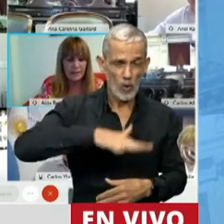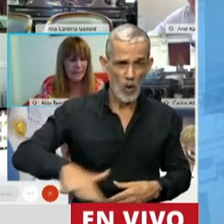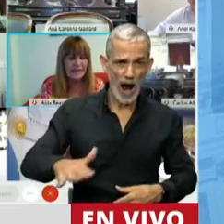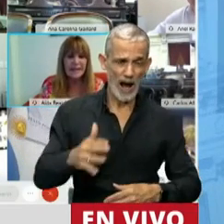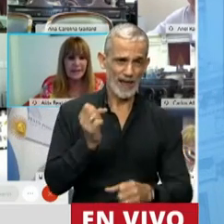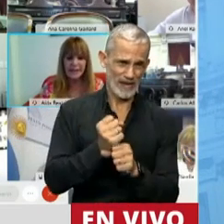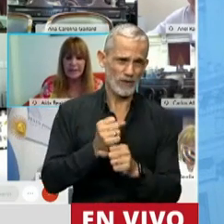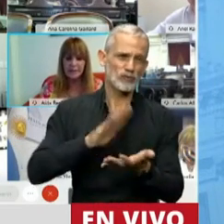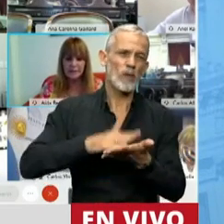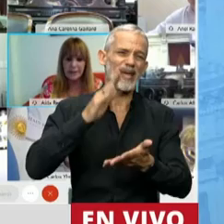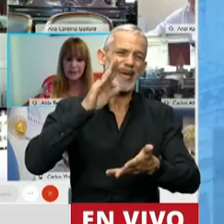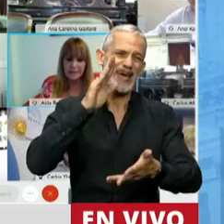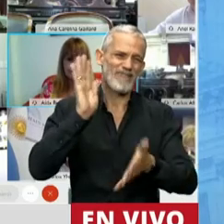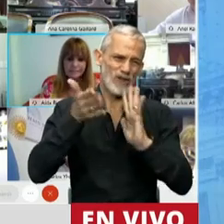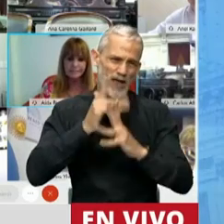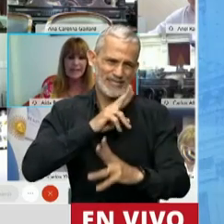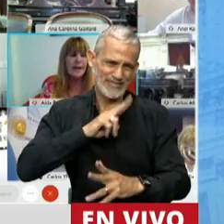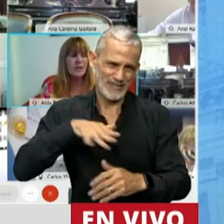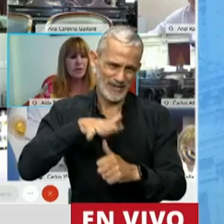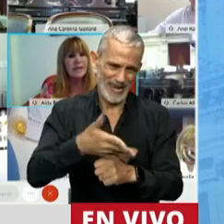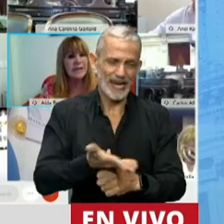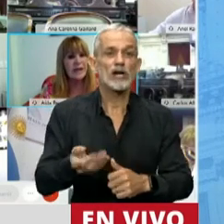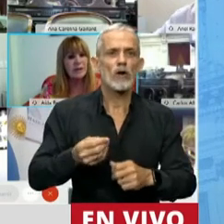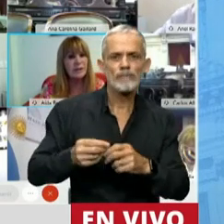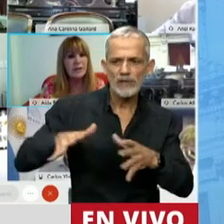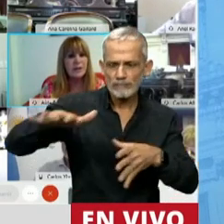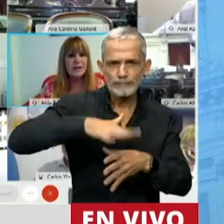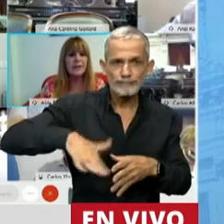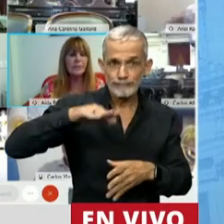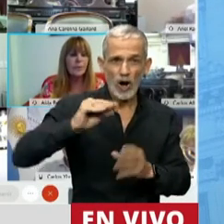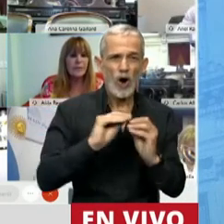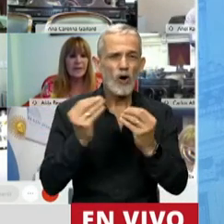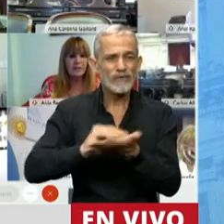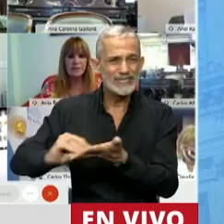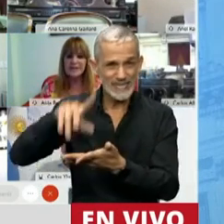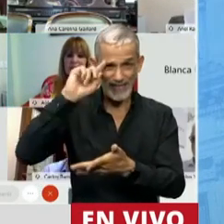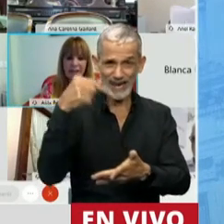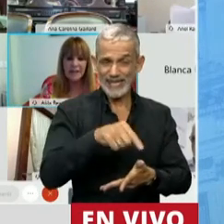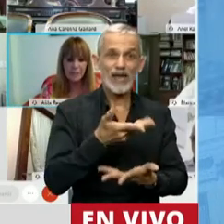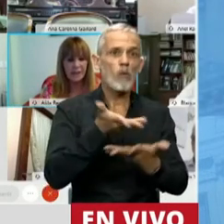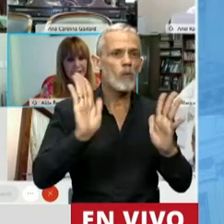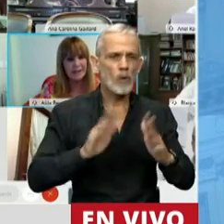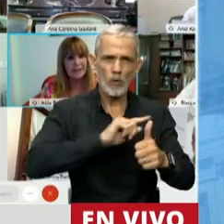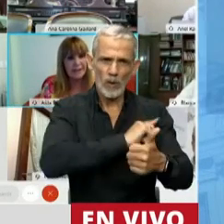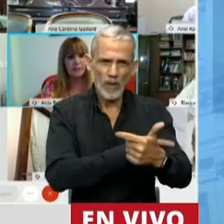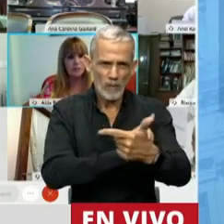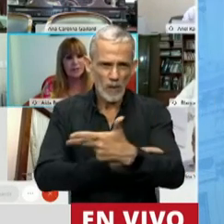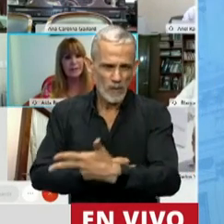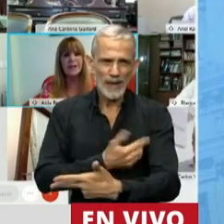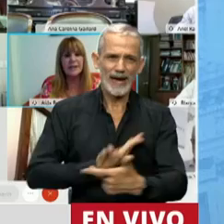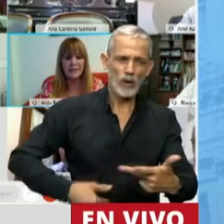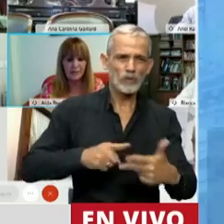violencias de género, en ámbitos del Estado público, o sea, los tres poderes